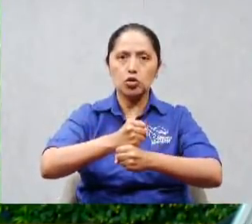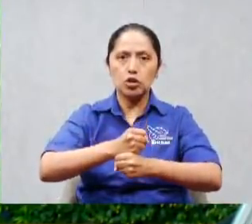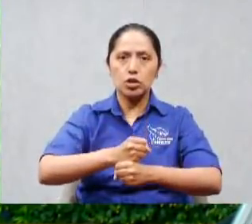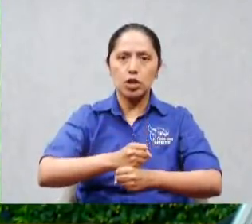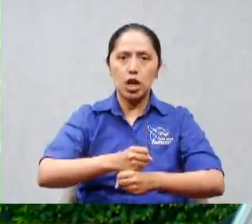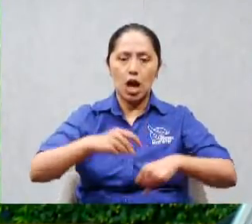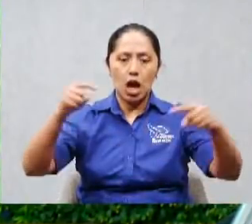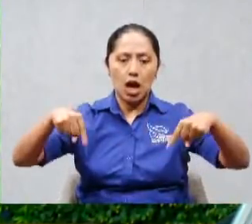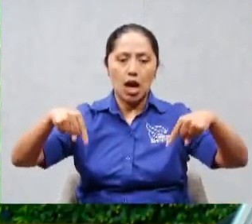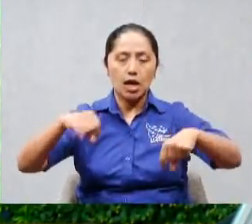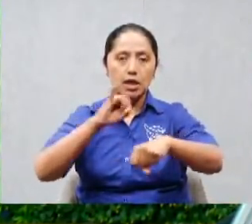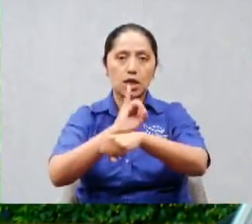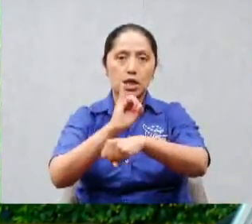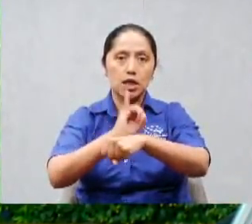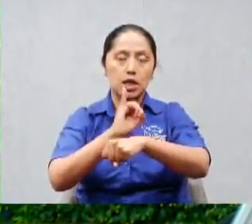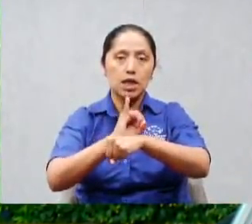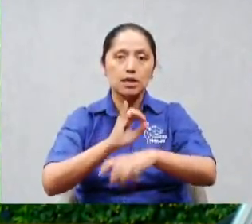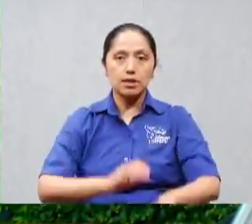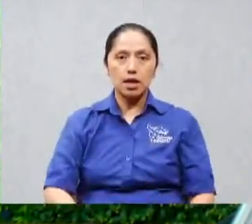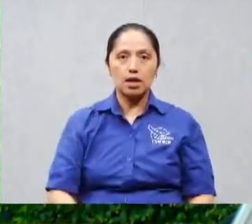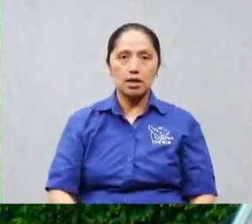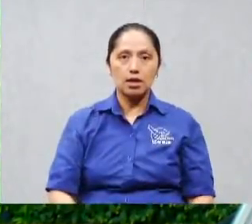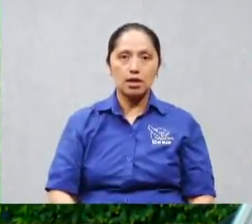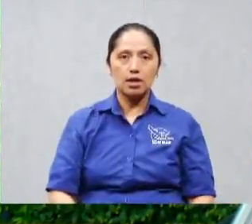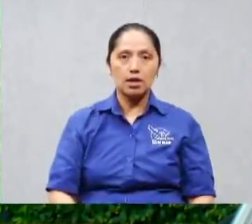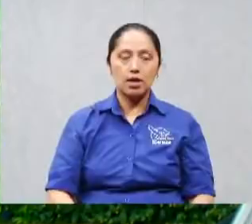él y tú ni en lenguas hablas